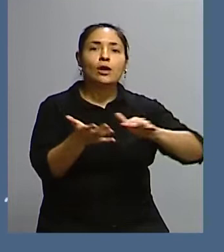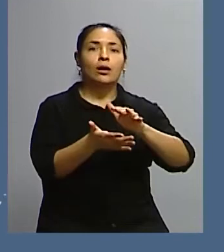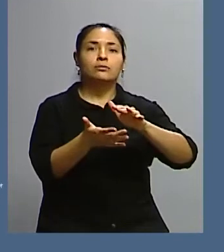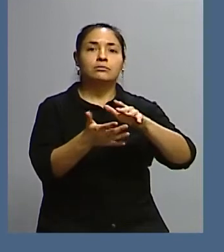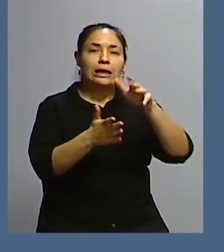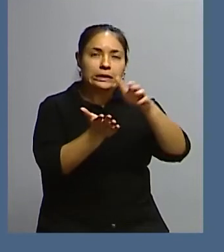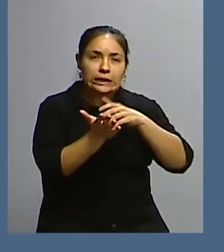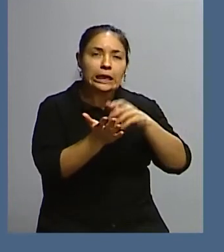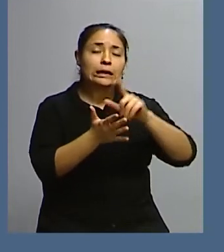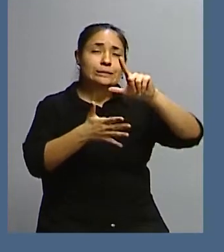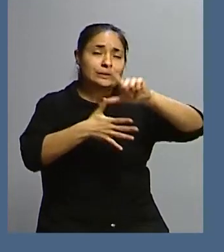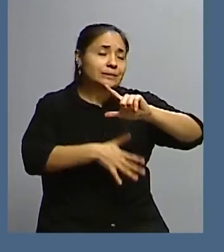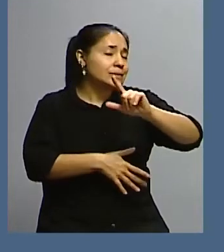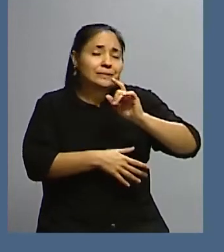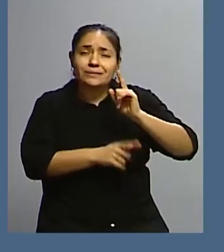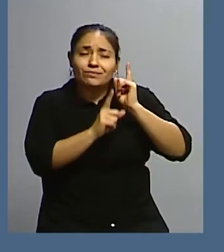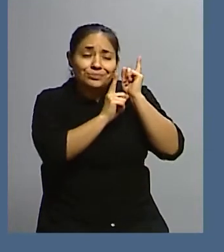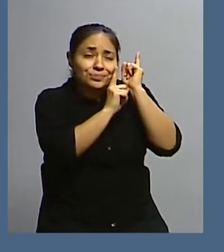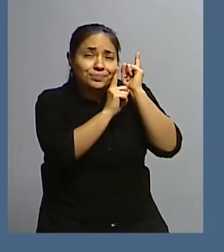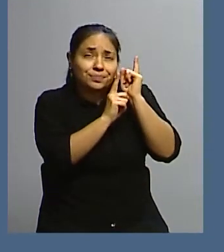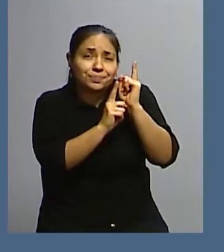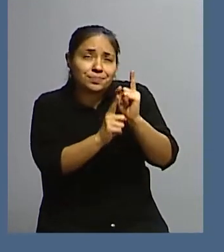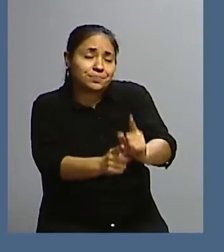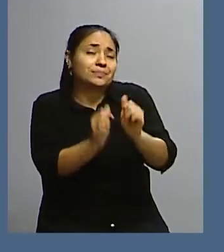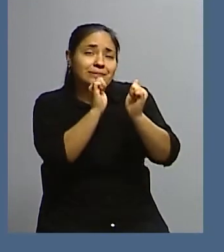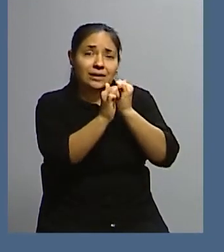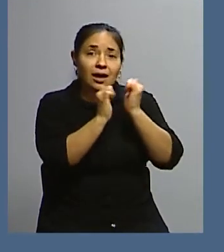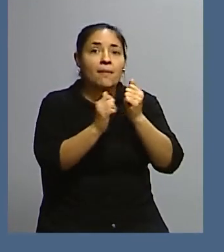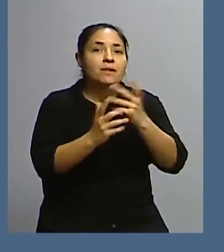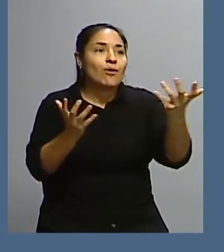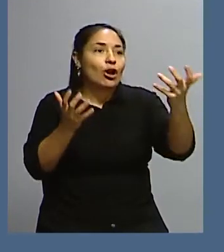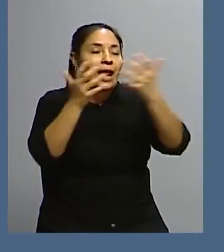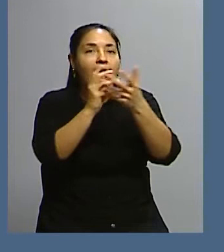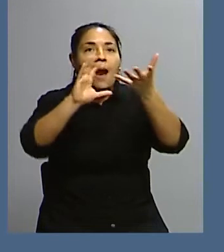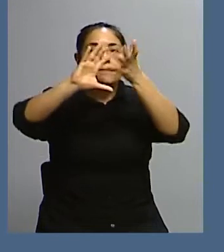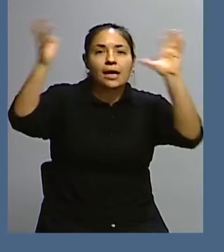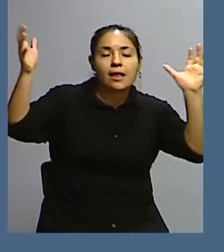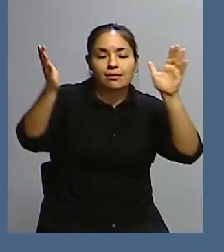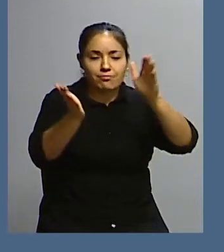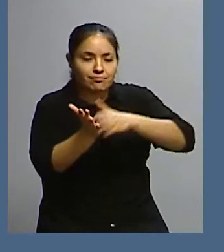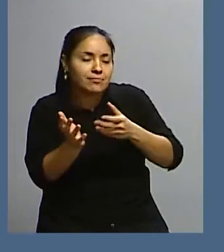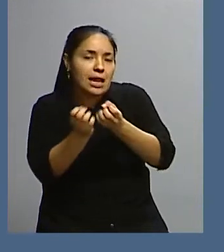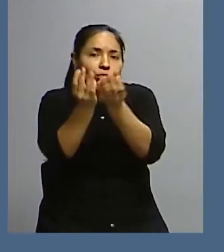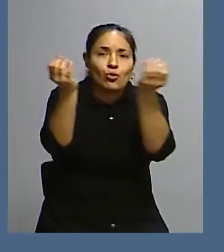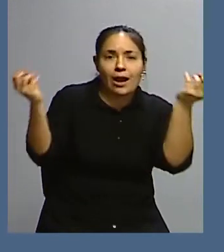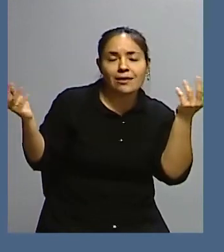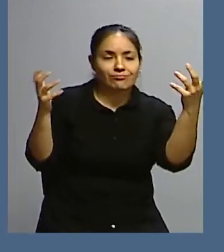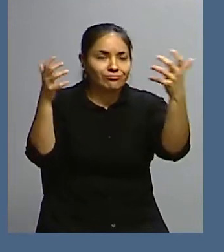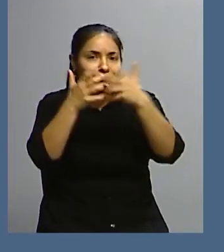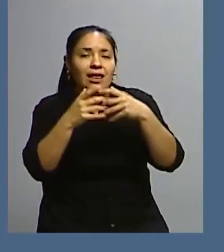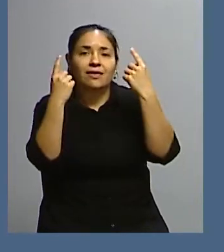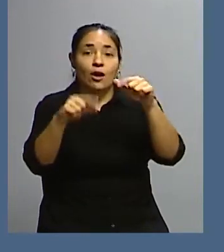tierras de América Latina desde siempre y que han tenido otra relación con la naturaleza y con el medio ambiente, y lo cual hoy, en una crisis